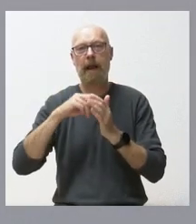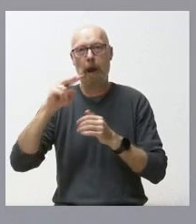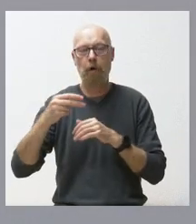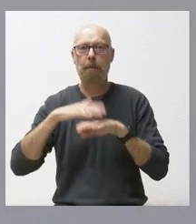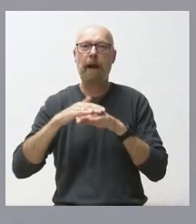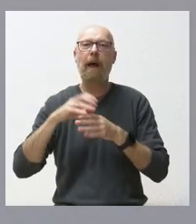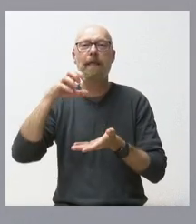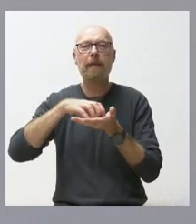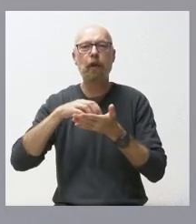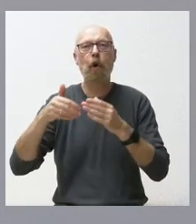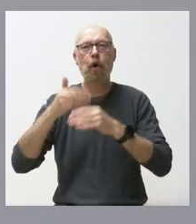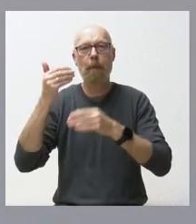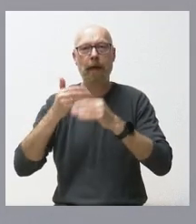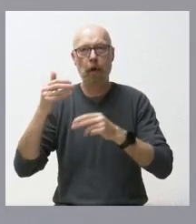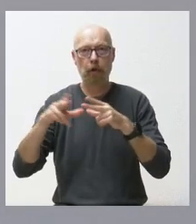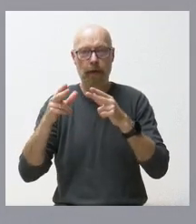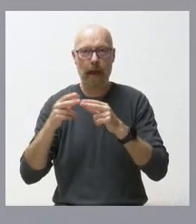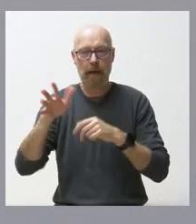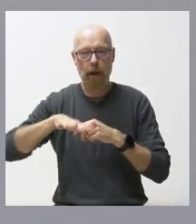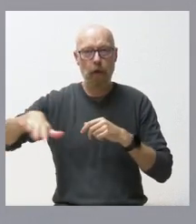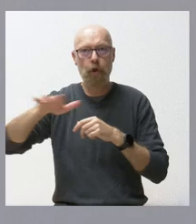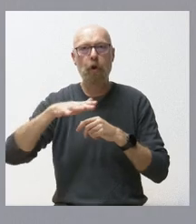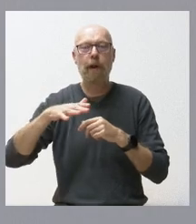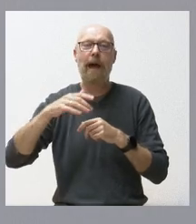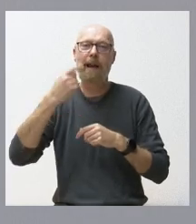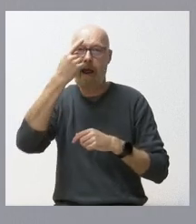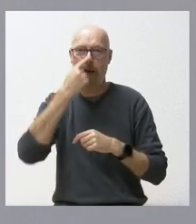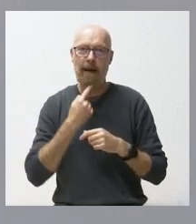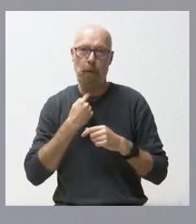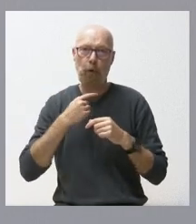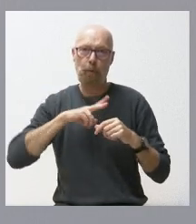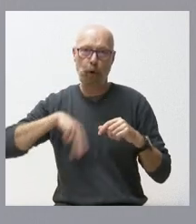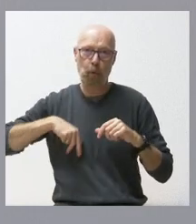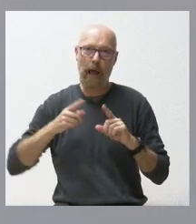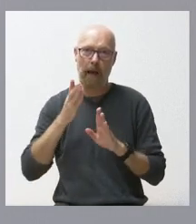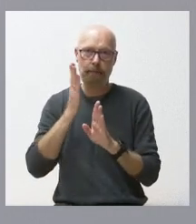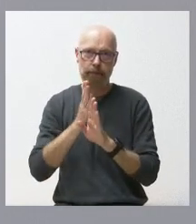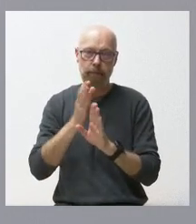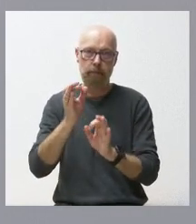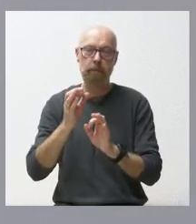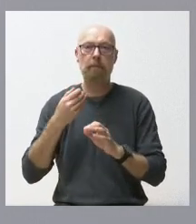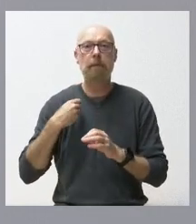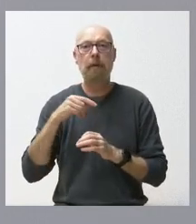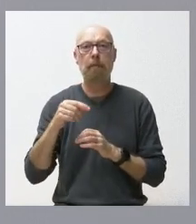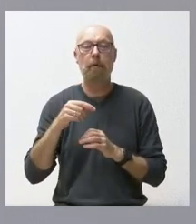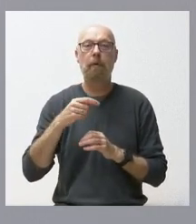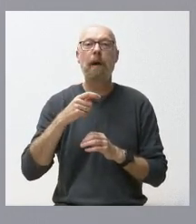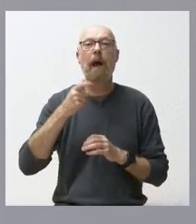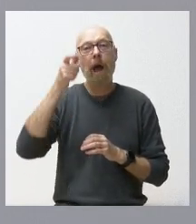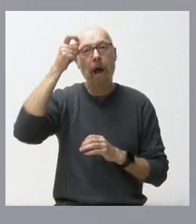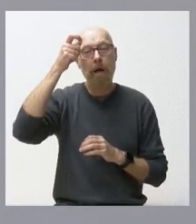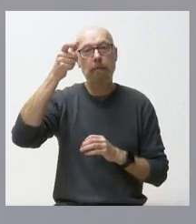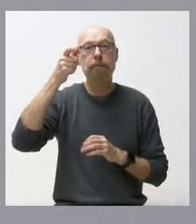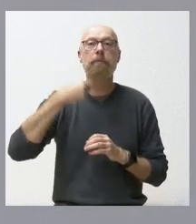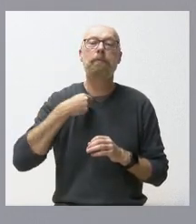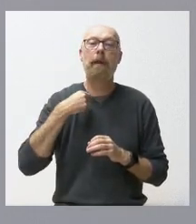que están ubicadas en la zona de La Raya, en Portugal, en las zonas rurales. Damos 75.000 euros a los ayuntamientos de Ciudad Rodrigo, Puebla de Sanabria y La